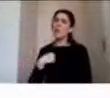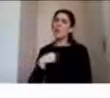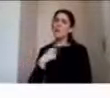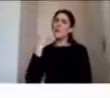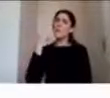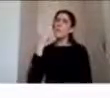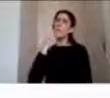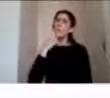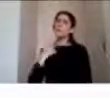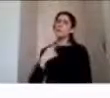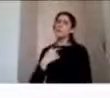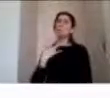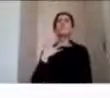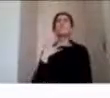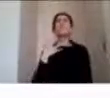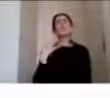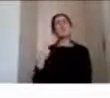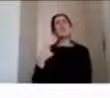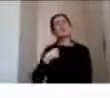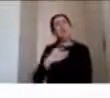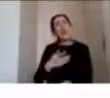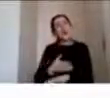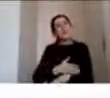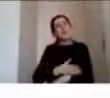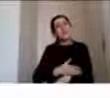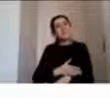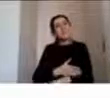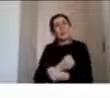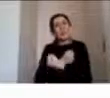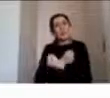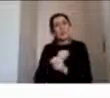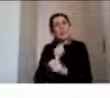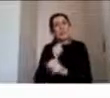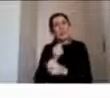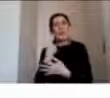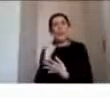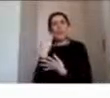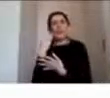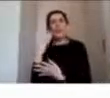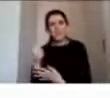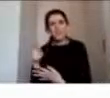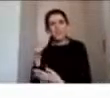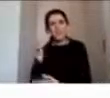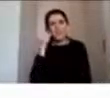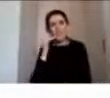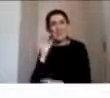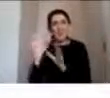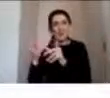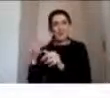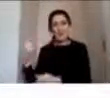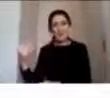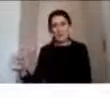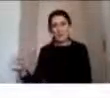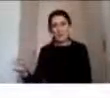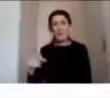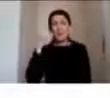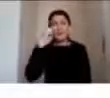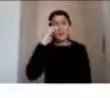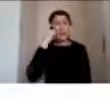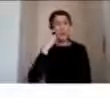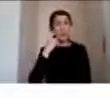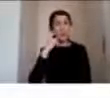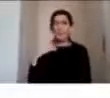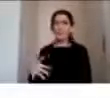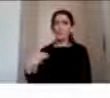pasó que no pudo estar presente antes en el proceso de este niño o niña y de su familia creo que es fundamental el